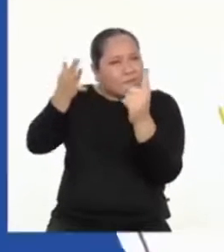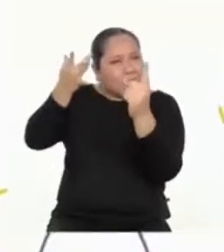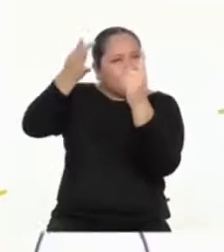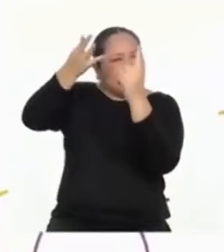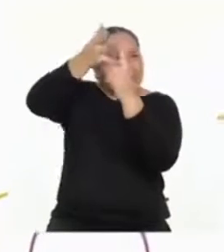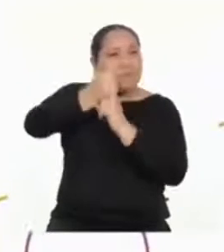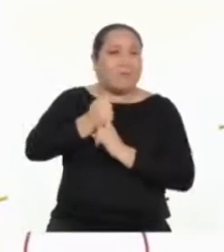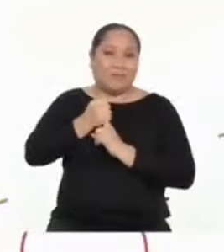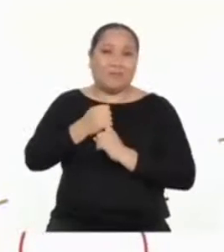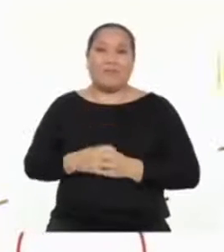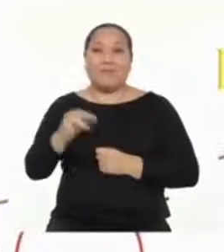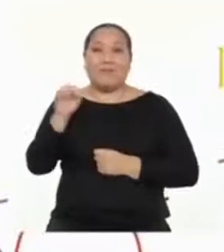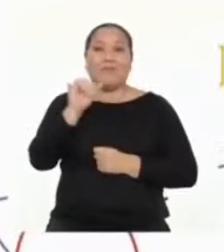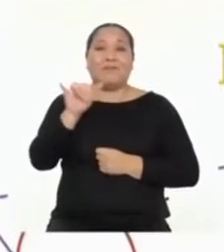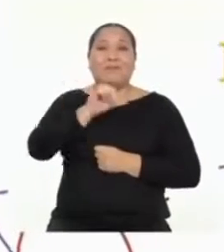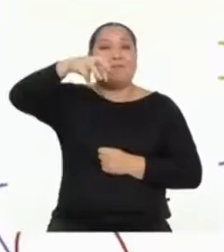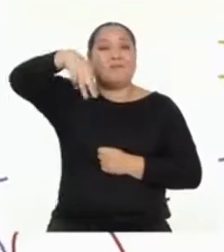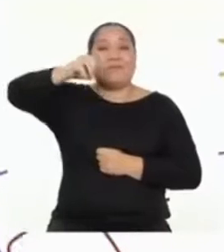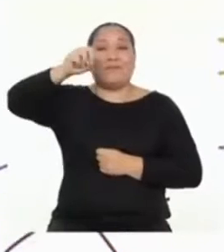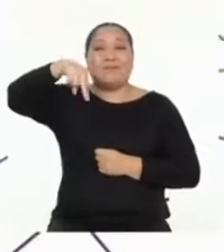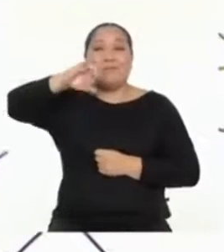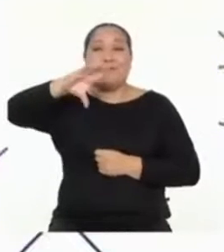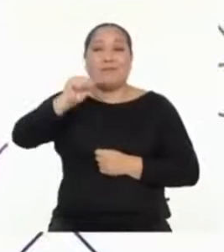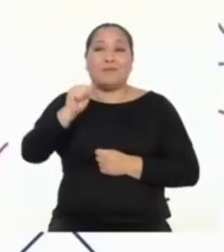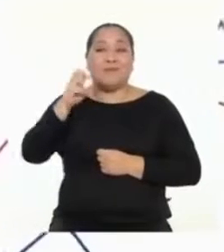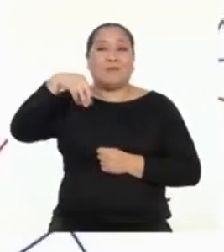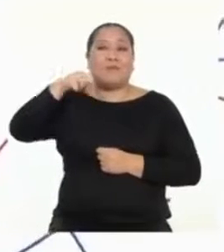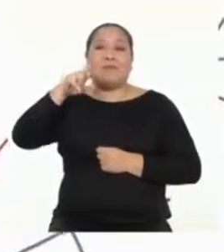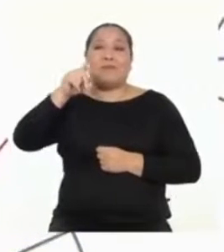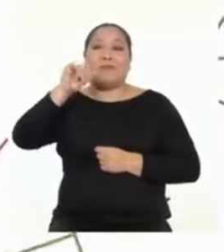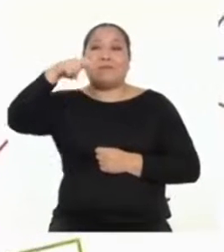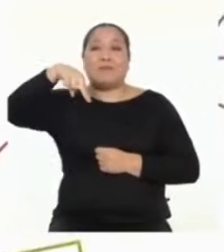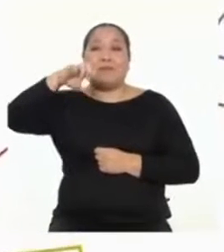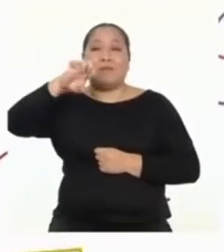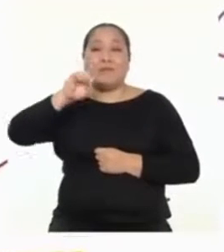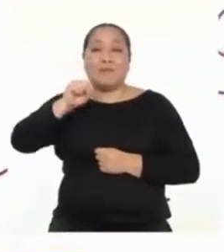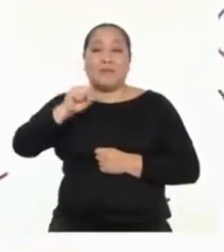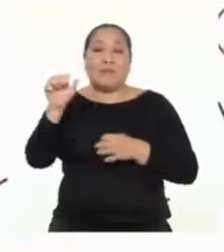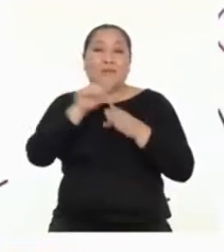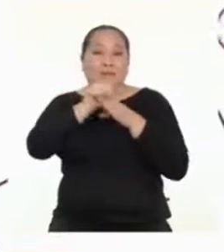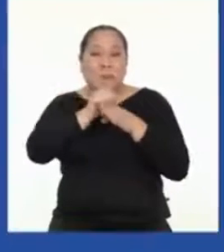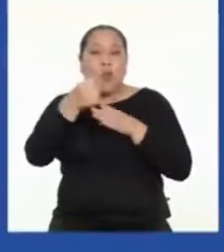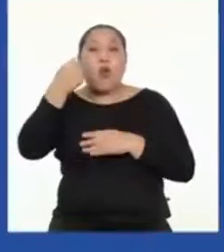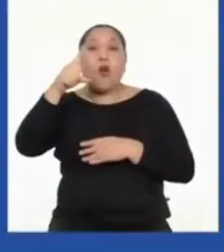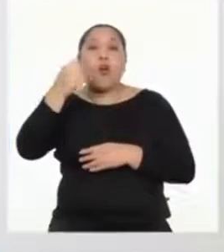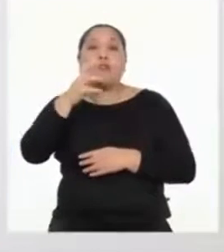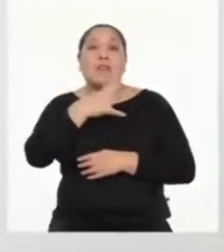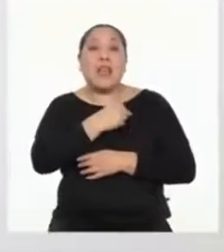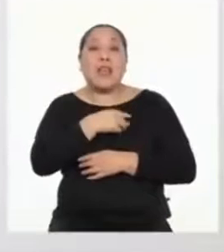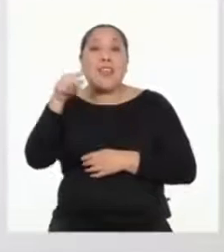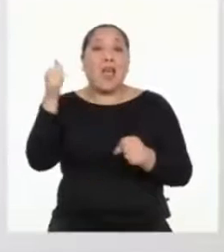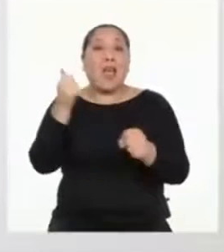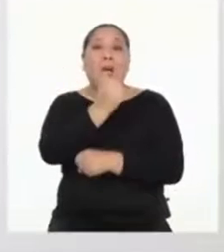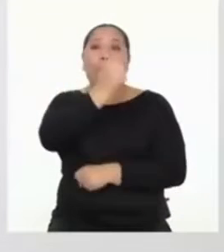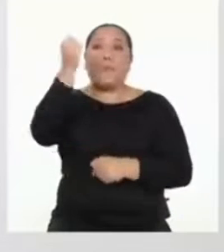éxito. Como Mónica Martínez Sánchez, que practicó desde los 11 años y hoy es campeona mundial de matemáticas.